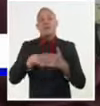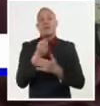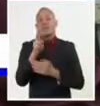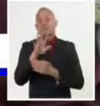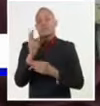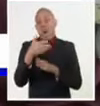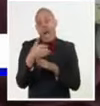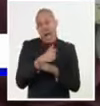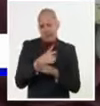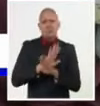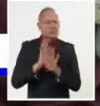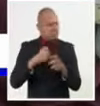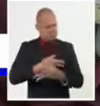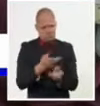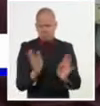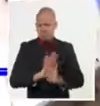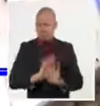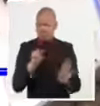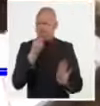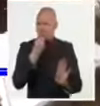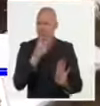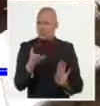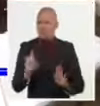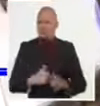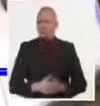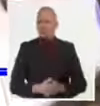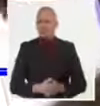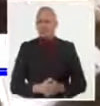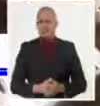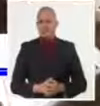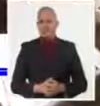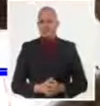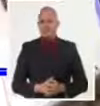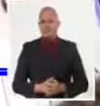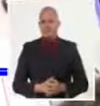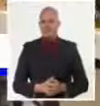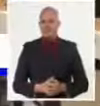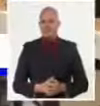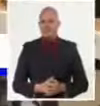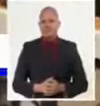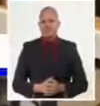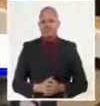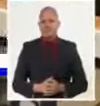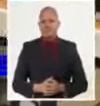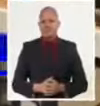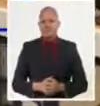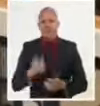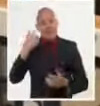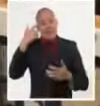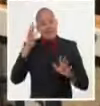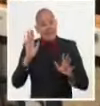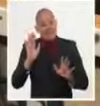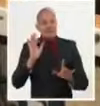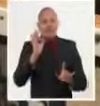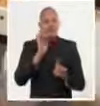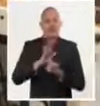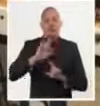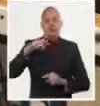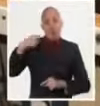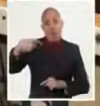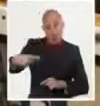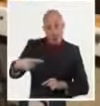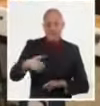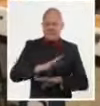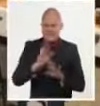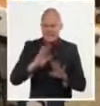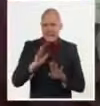haya producido la demanda de diciembre del café normado. Se está distribuyendo diariamente para que el